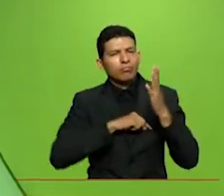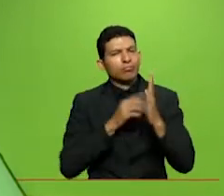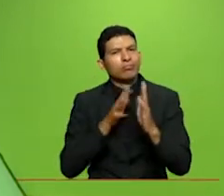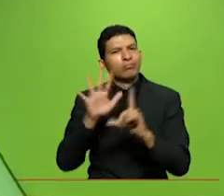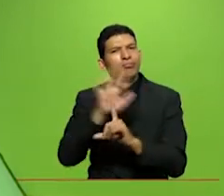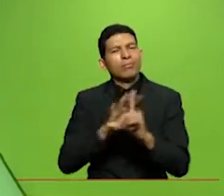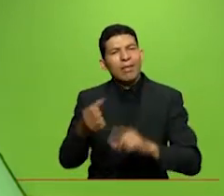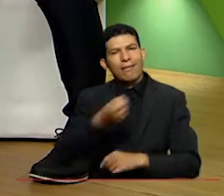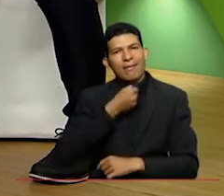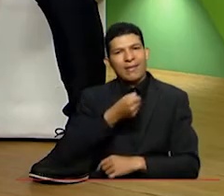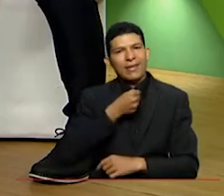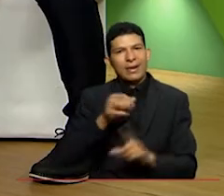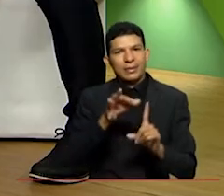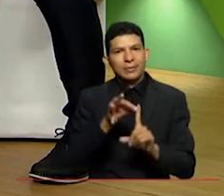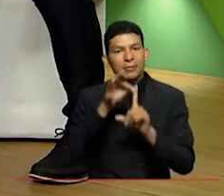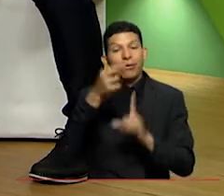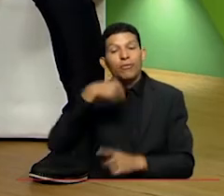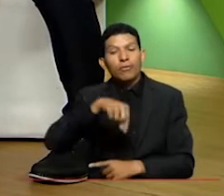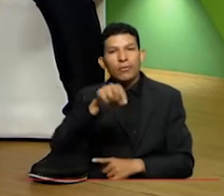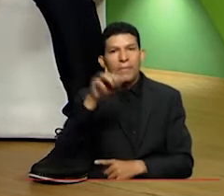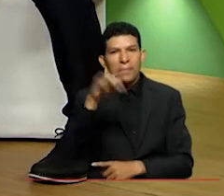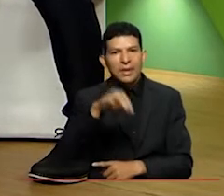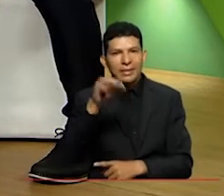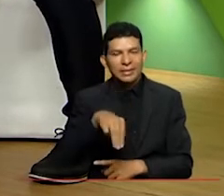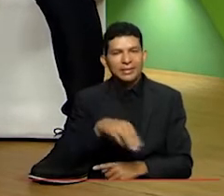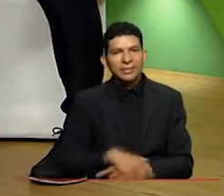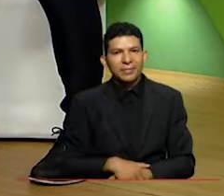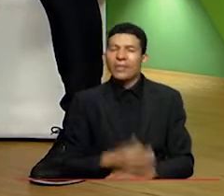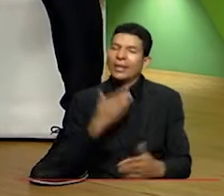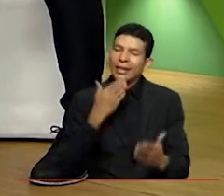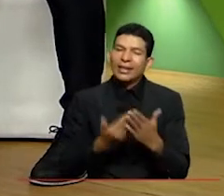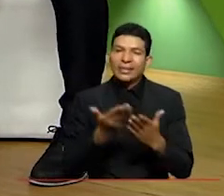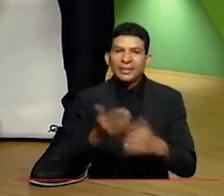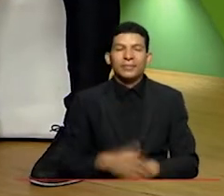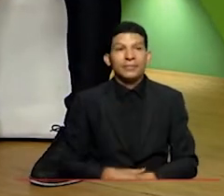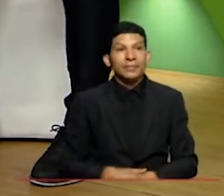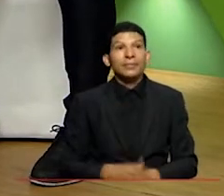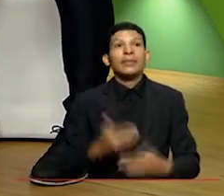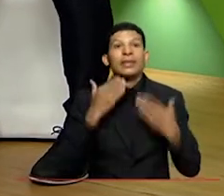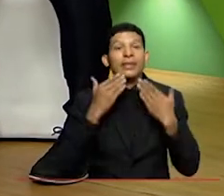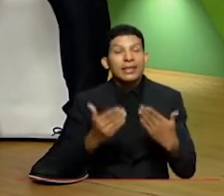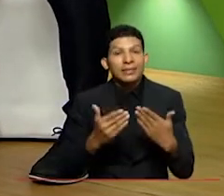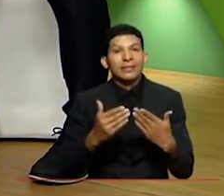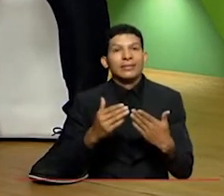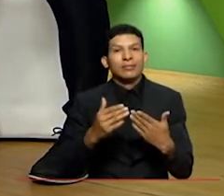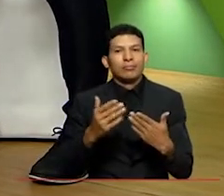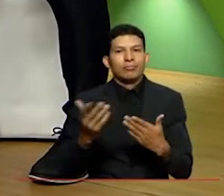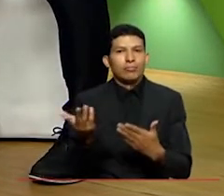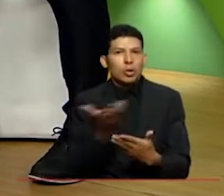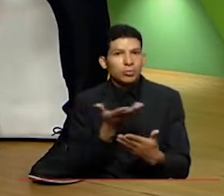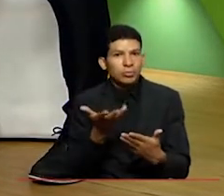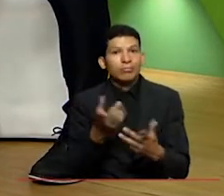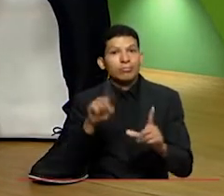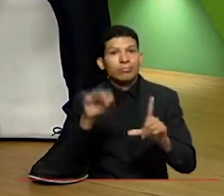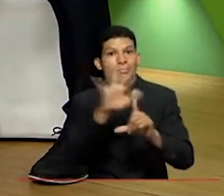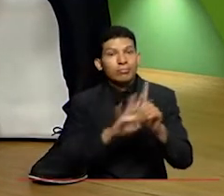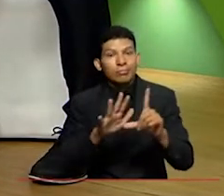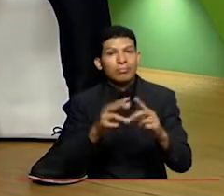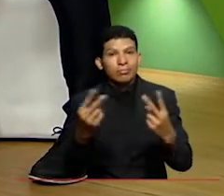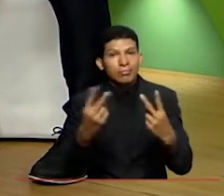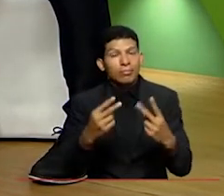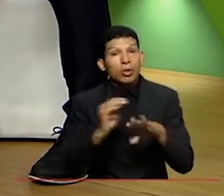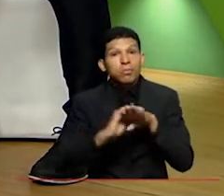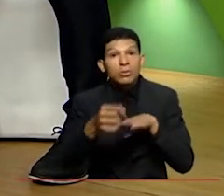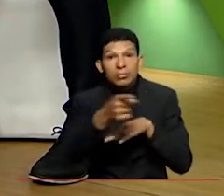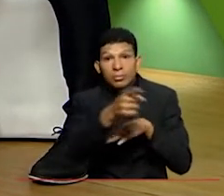especial para el próximo martes aquí en el informativo muchísimas gracias muchas gracias Wilson Liliana y a ustedes señores televidentes una invitación para